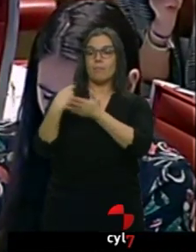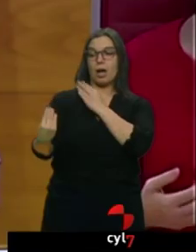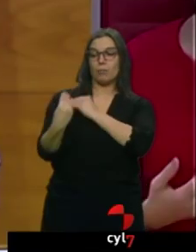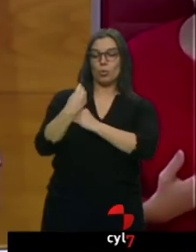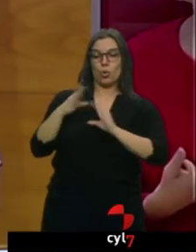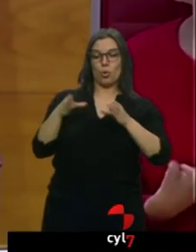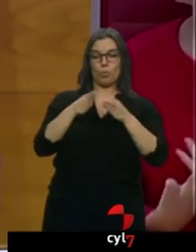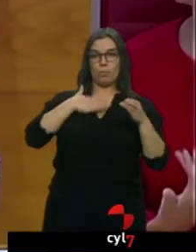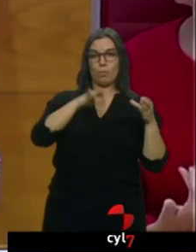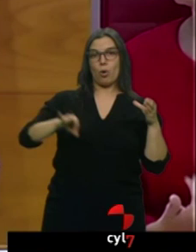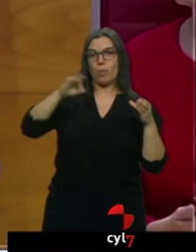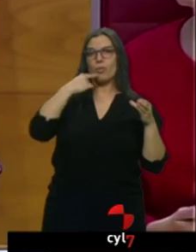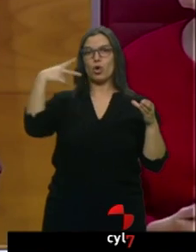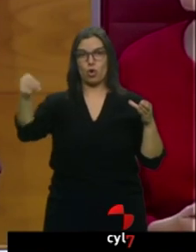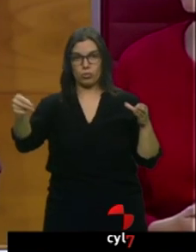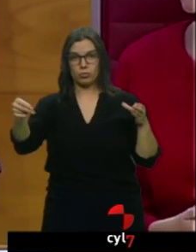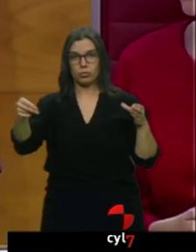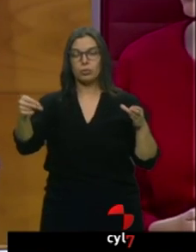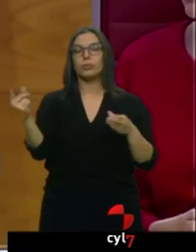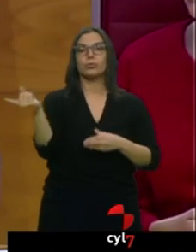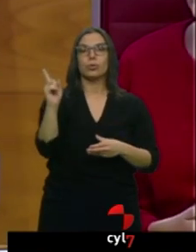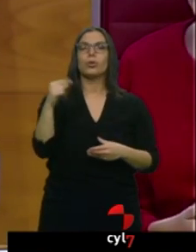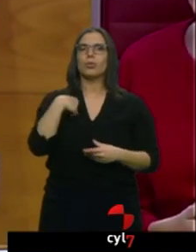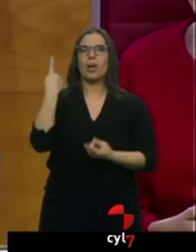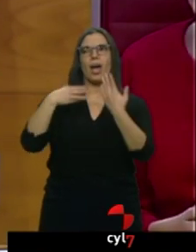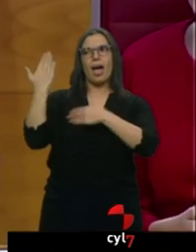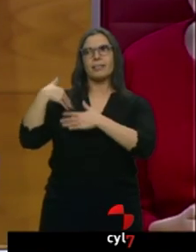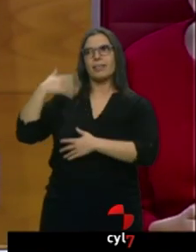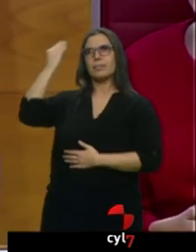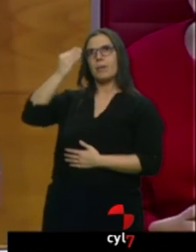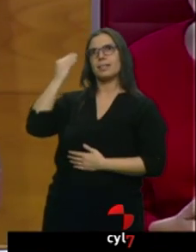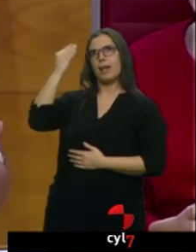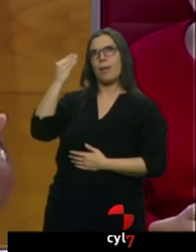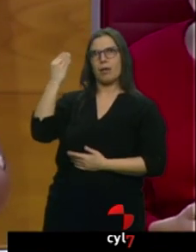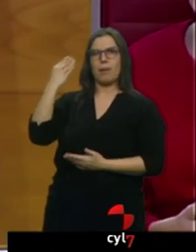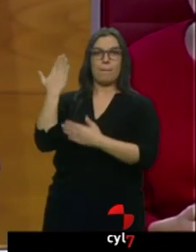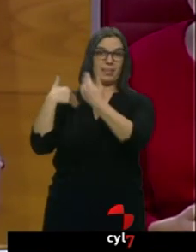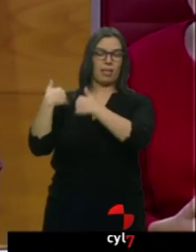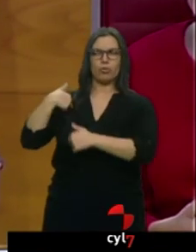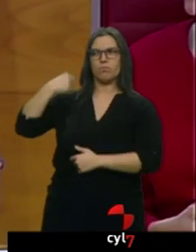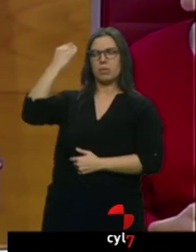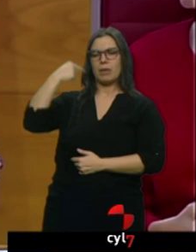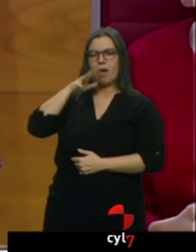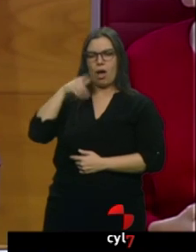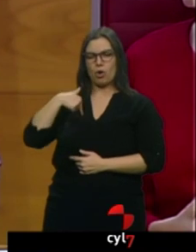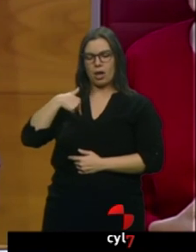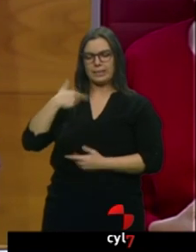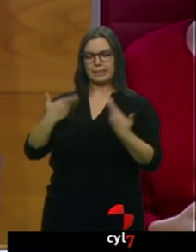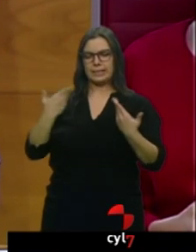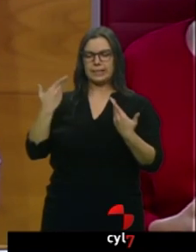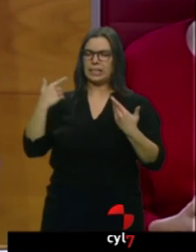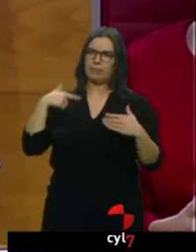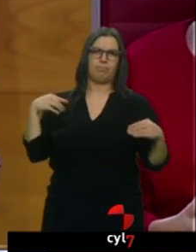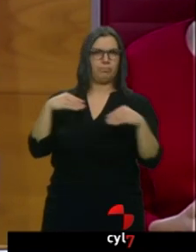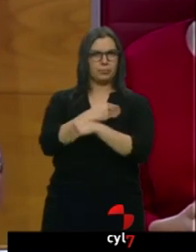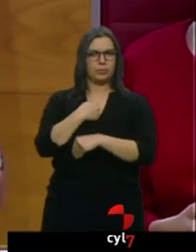comparto algunas de las cosas que dije en el pasado. Y creo que la situación política en Venezuela y la situación